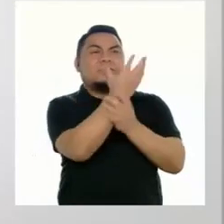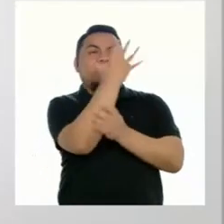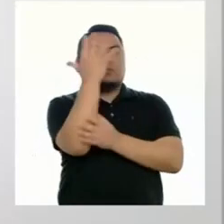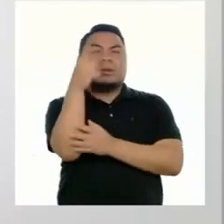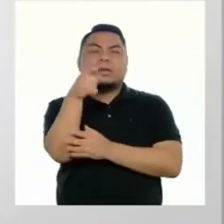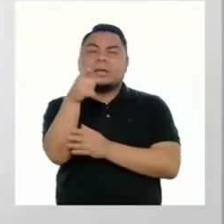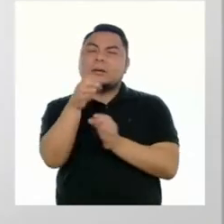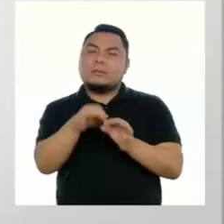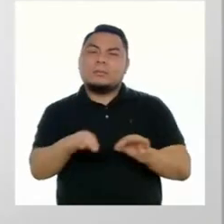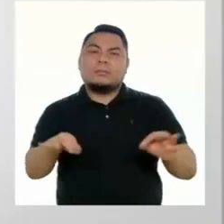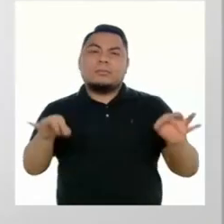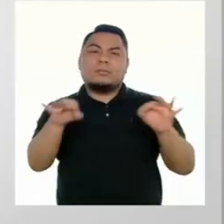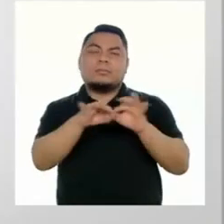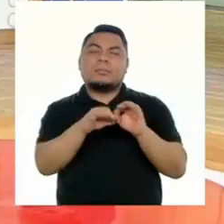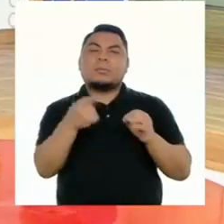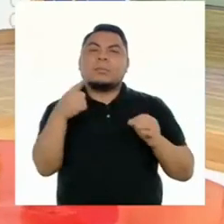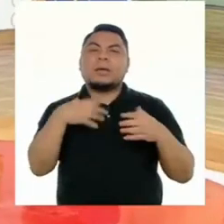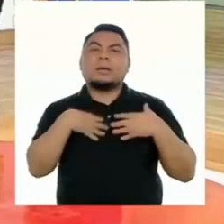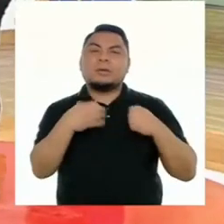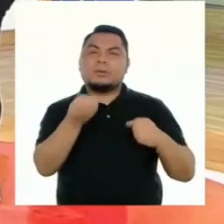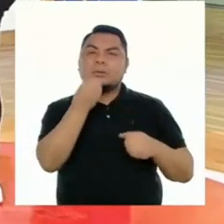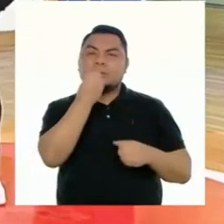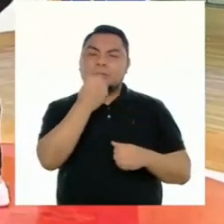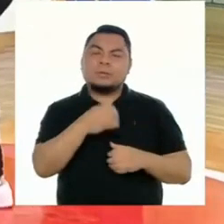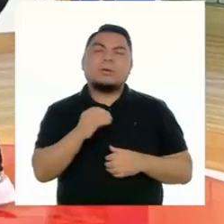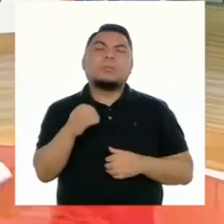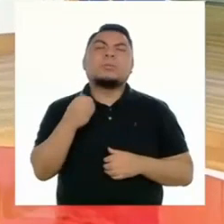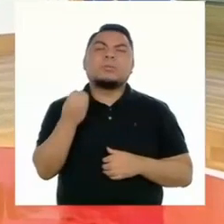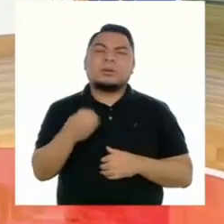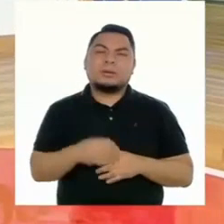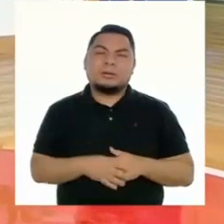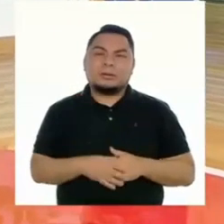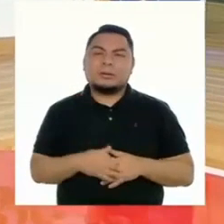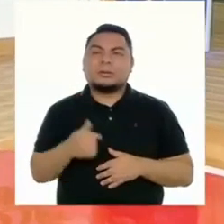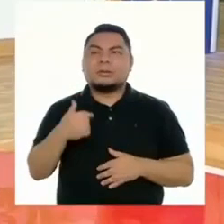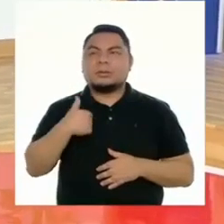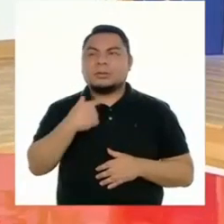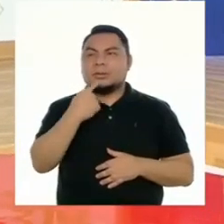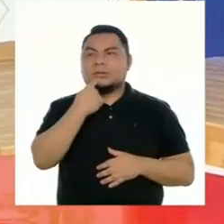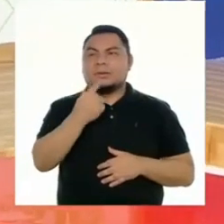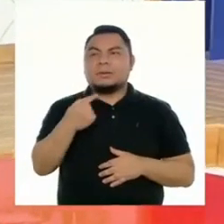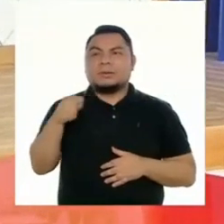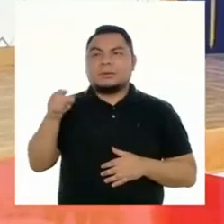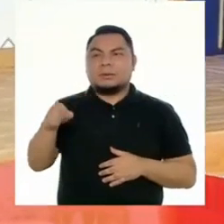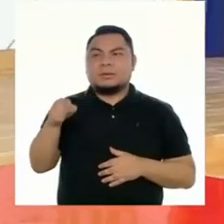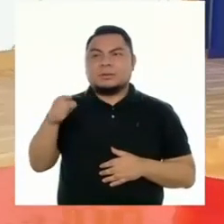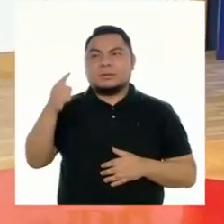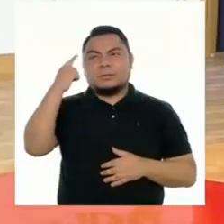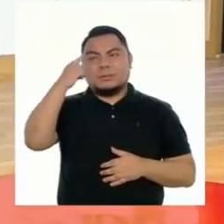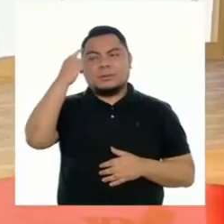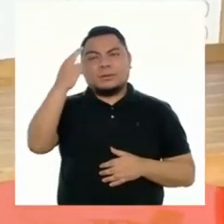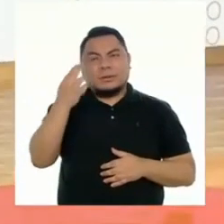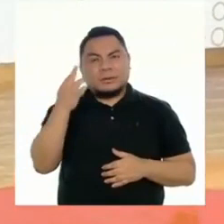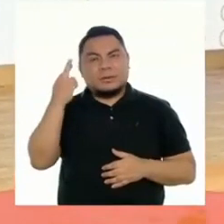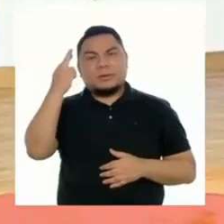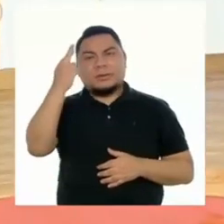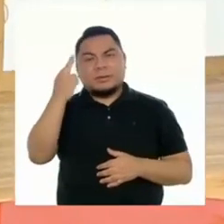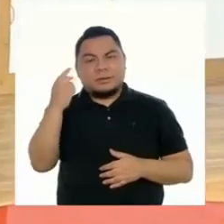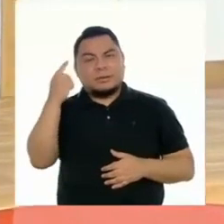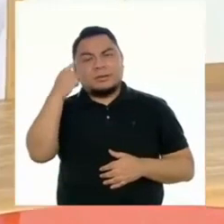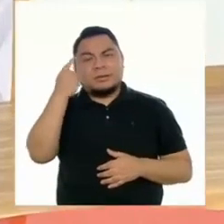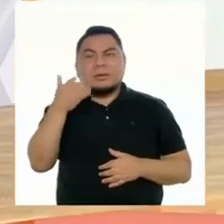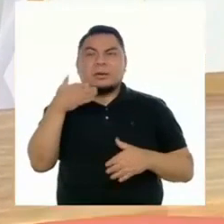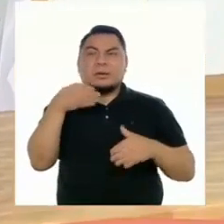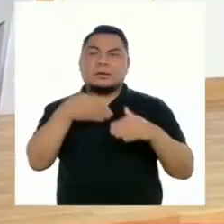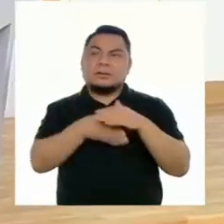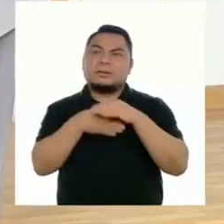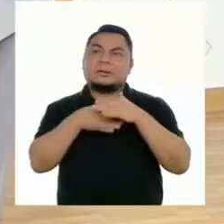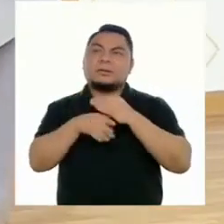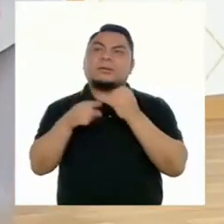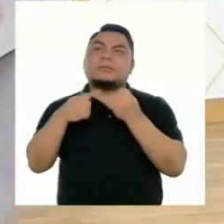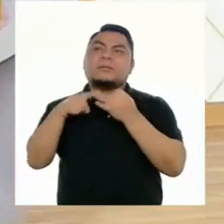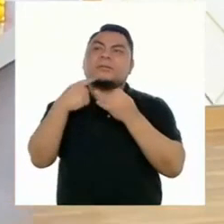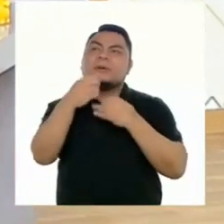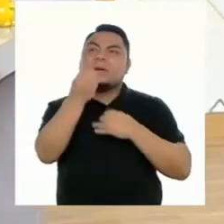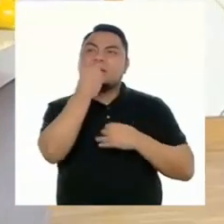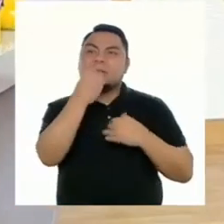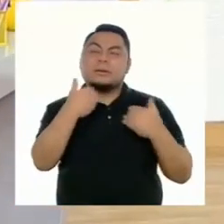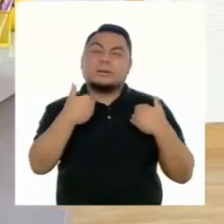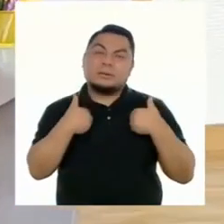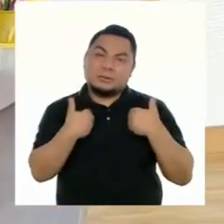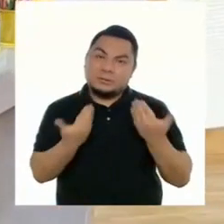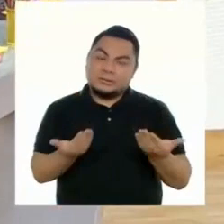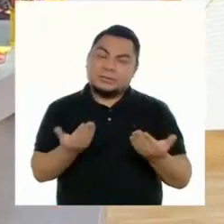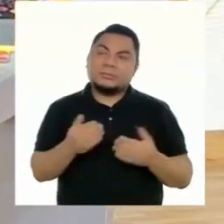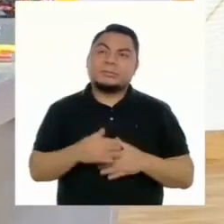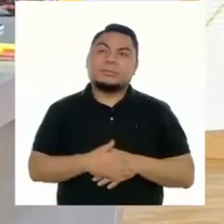importantes para la seguridad alimentaria? Yo diría que es para reflexionar sobre el acceso a diversos alimentos que tenemos,